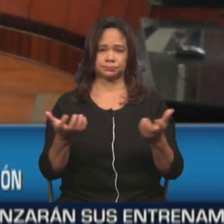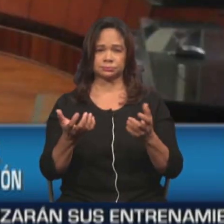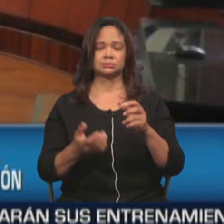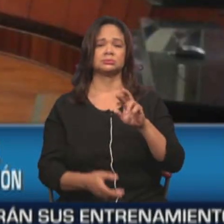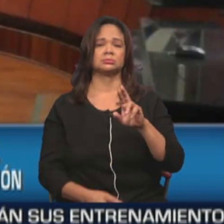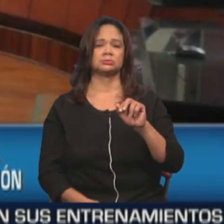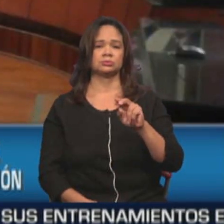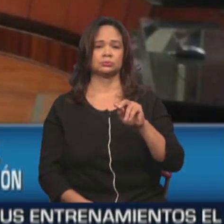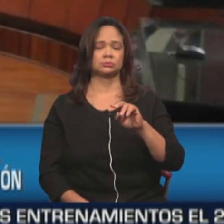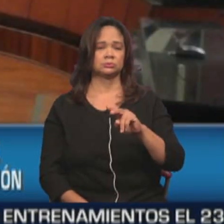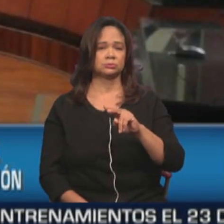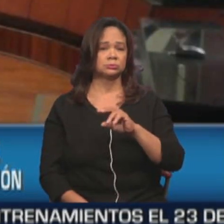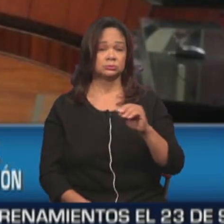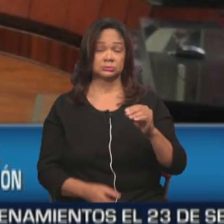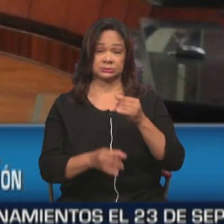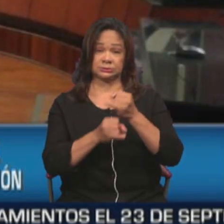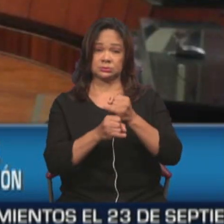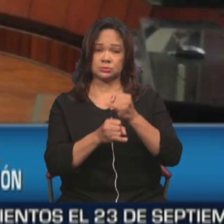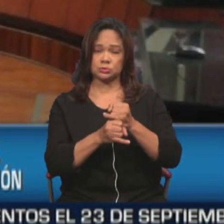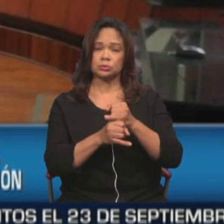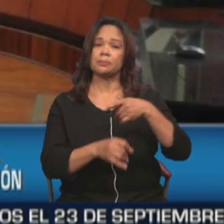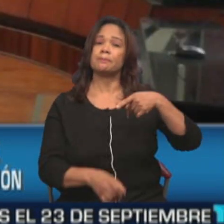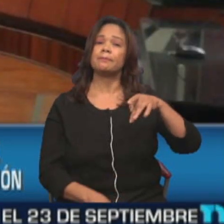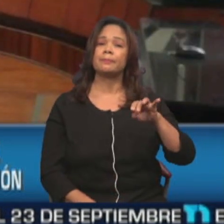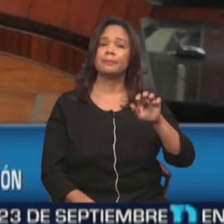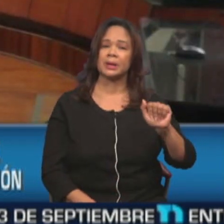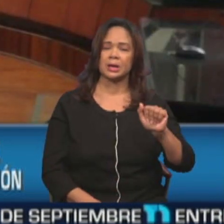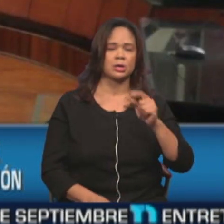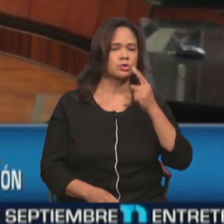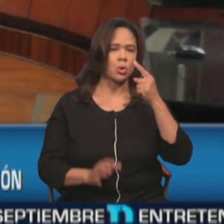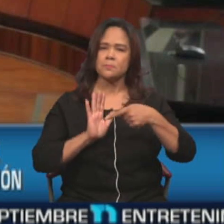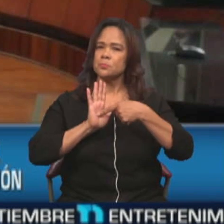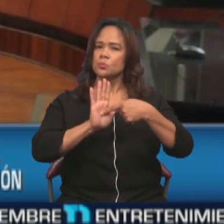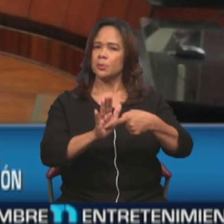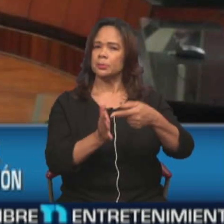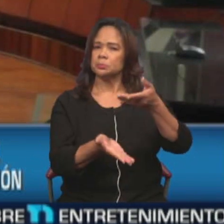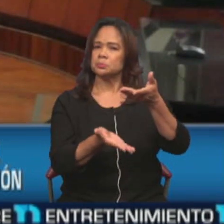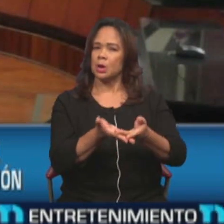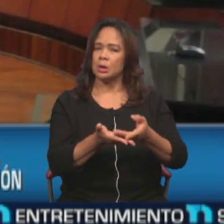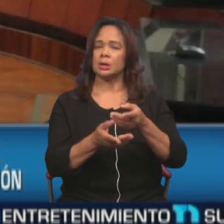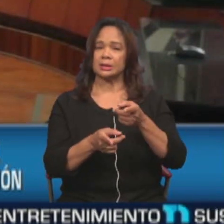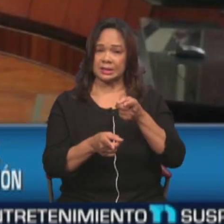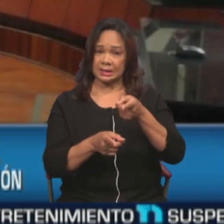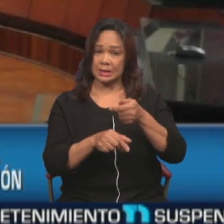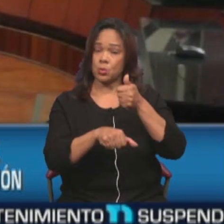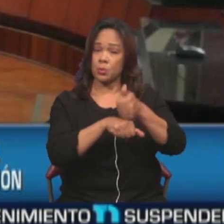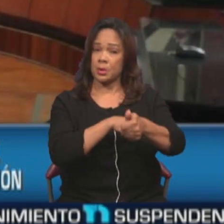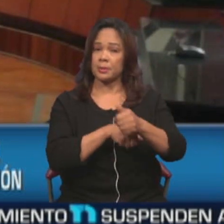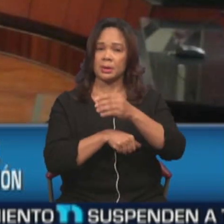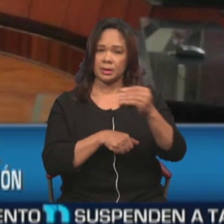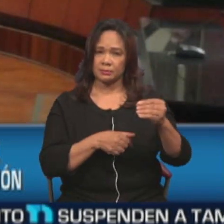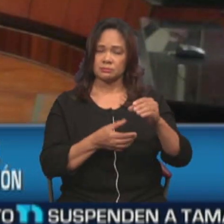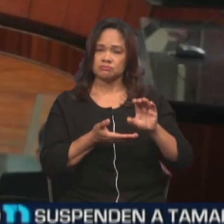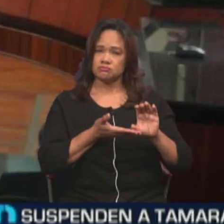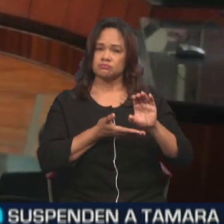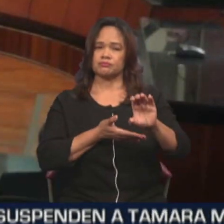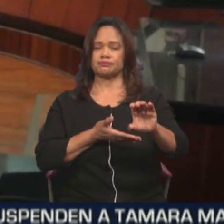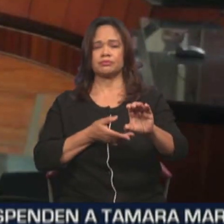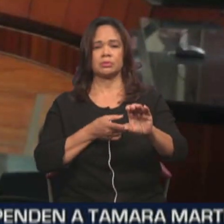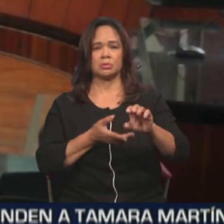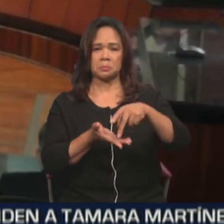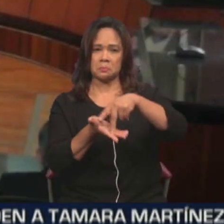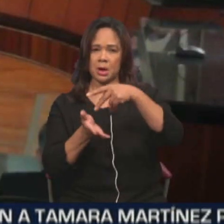es decir, el organismo de persecución no pudo demostrar con pruebas que el imputado habría entregado tales sumas